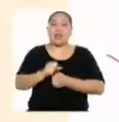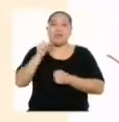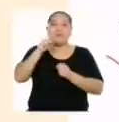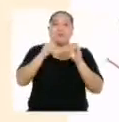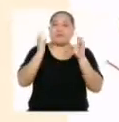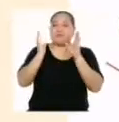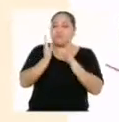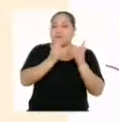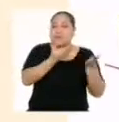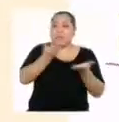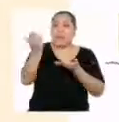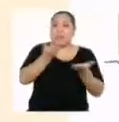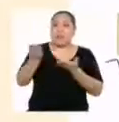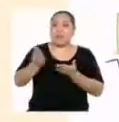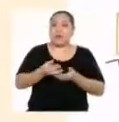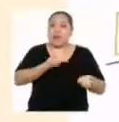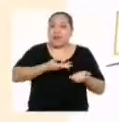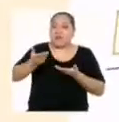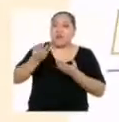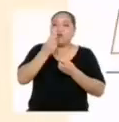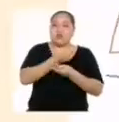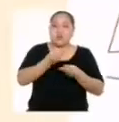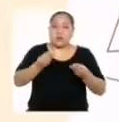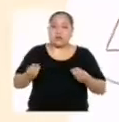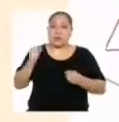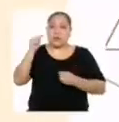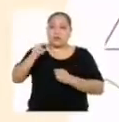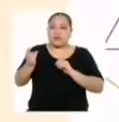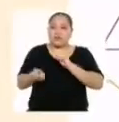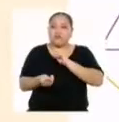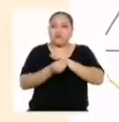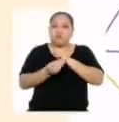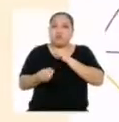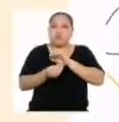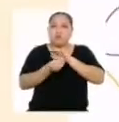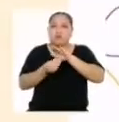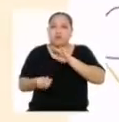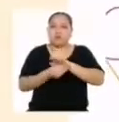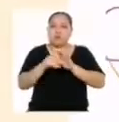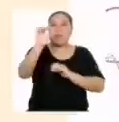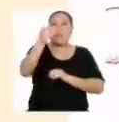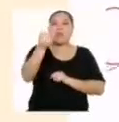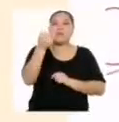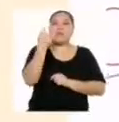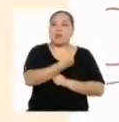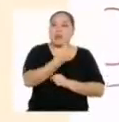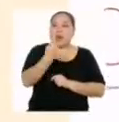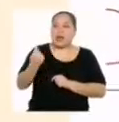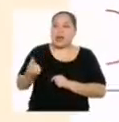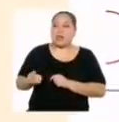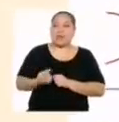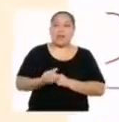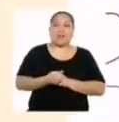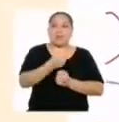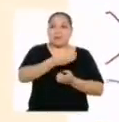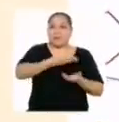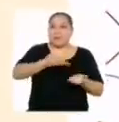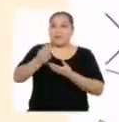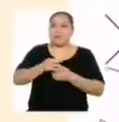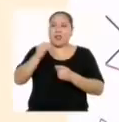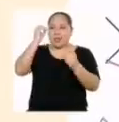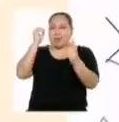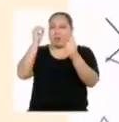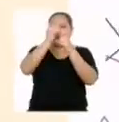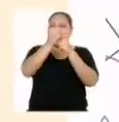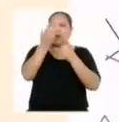para distribuir sus productos. Gracias a ello, tienen un ingreso adicional de 10 soles por cada envío a domicilio. ¡Y el reto